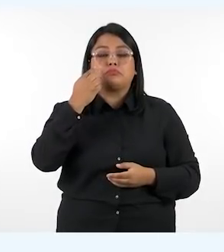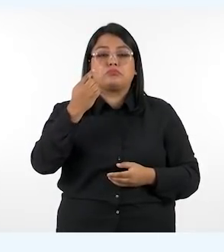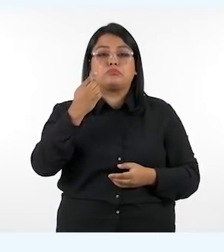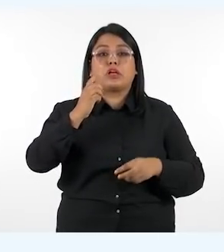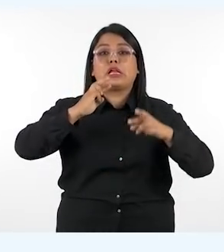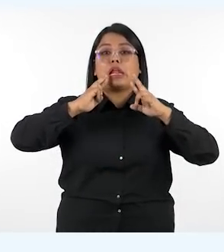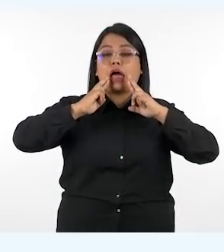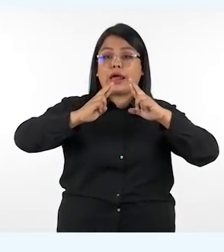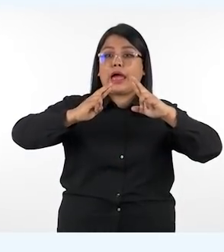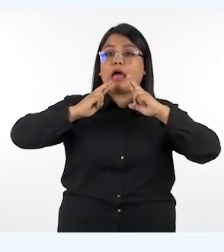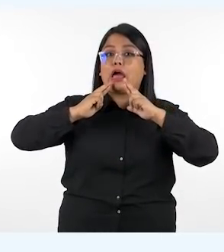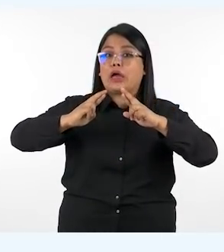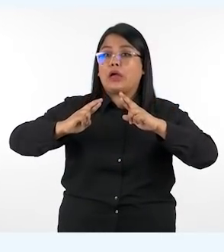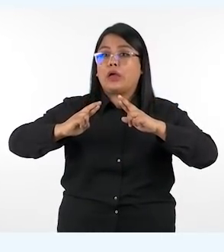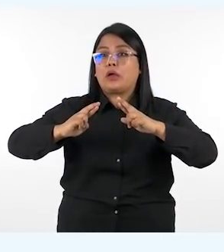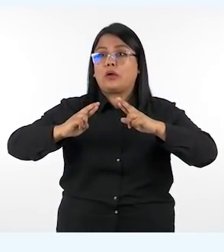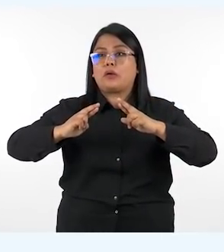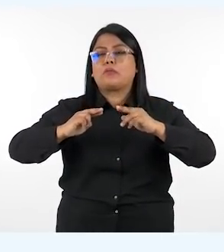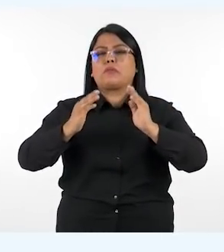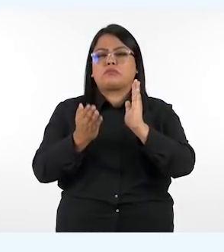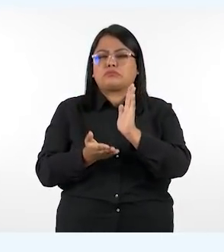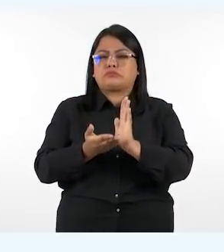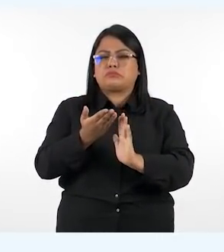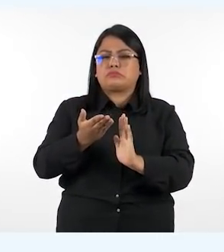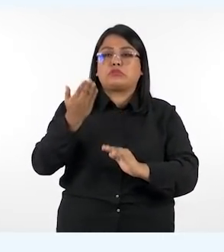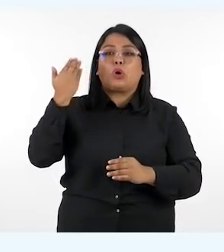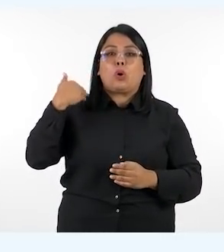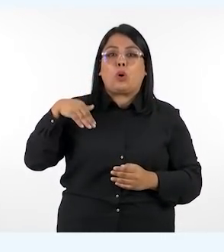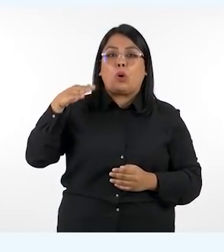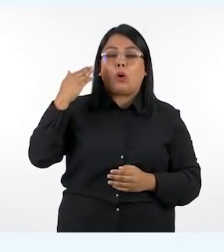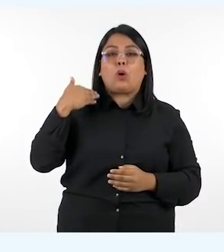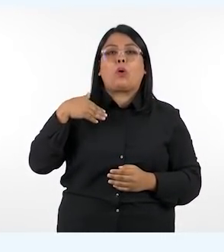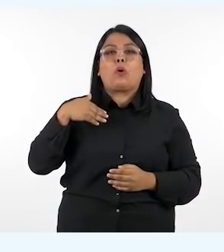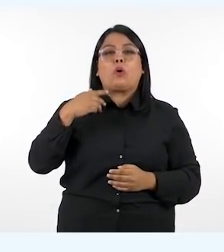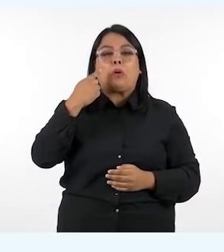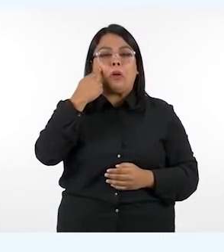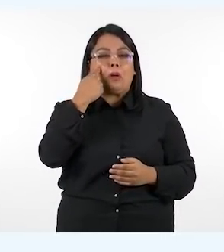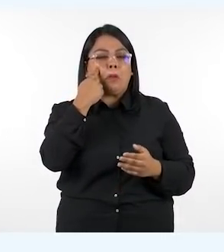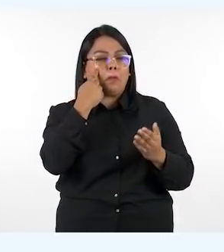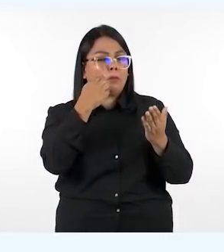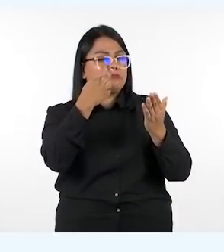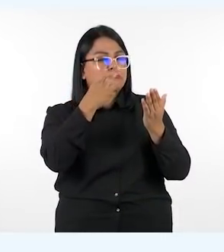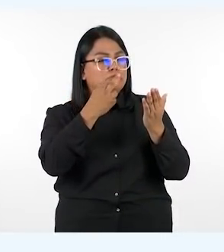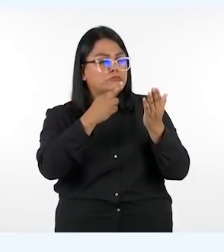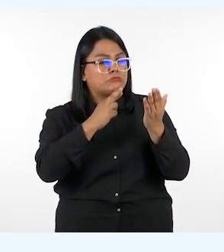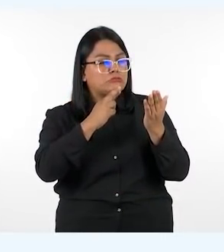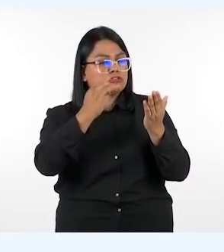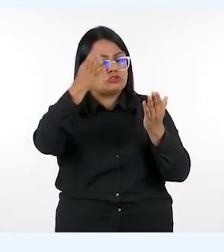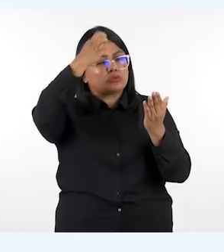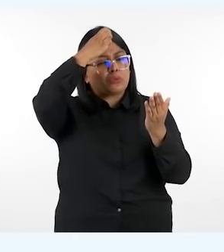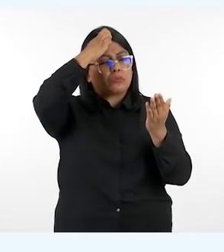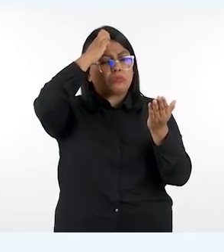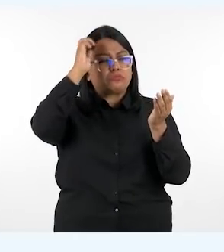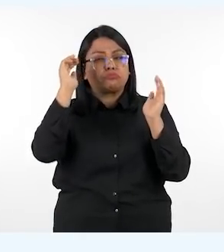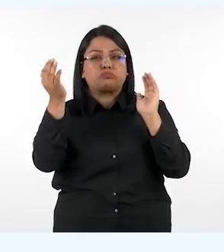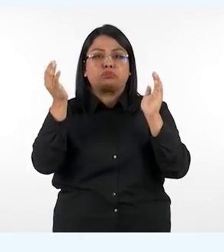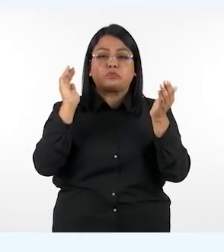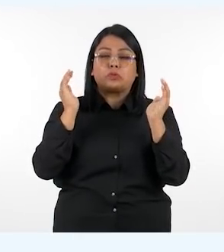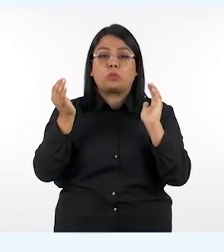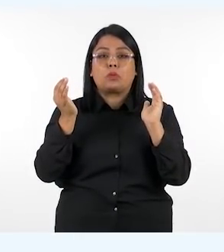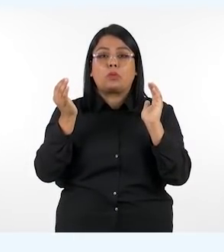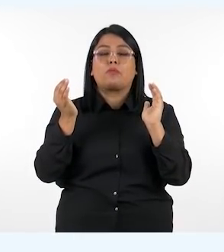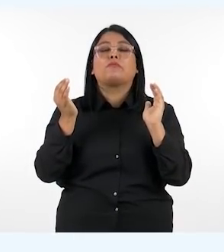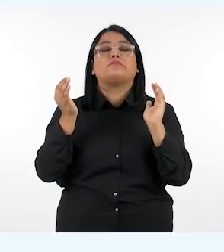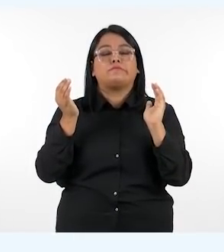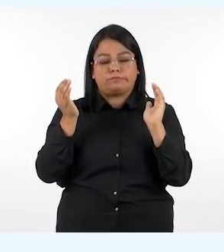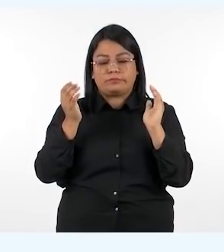solucionario con la intención de desarrollar el hábito de autocorrección con los estudiantes al poder comparar sus soluciones con